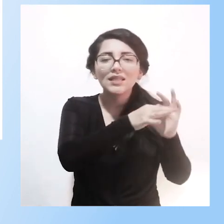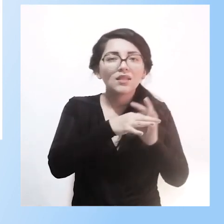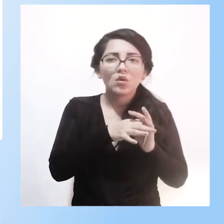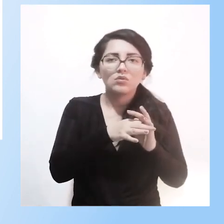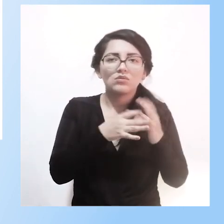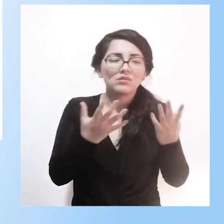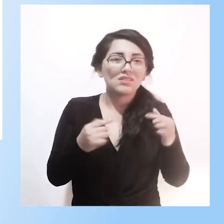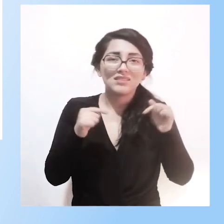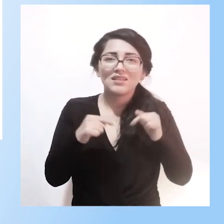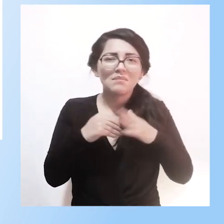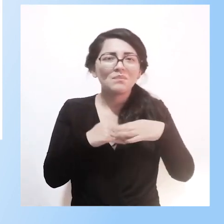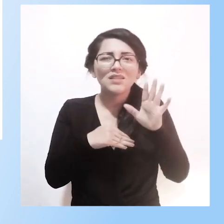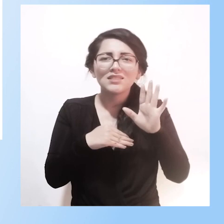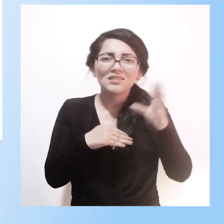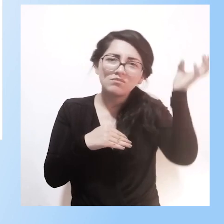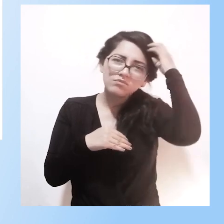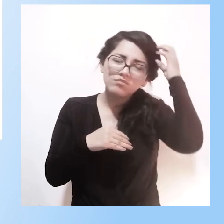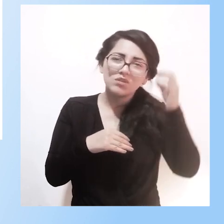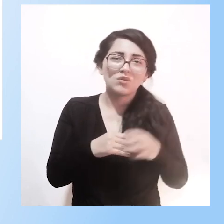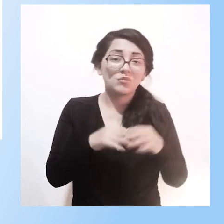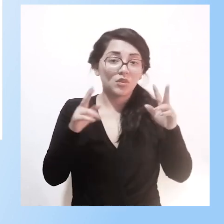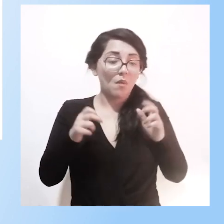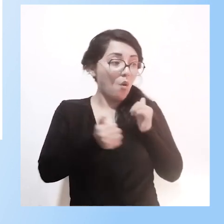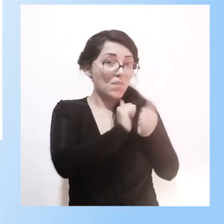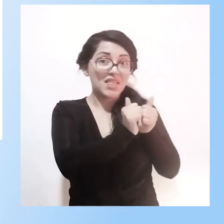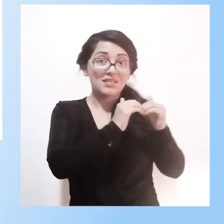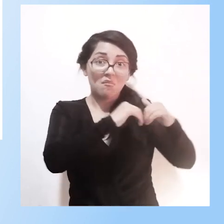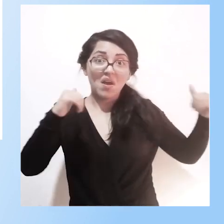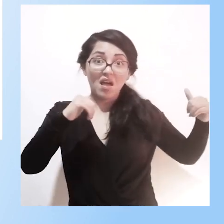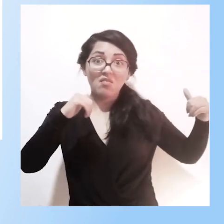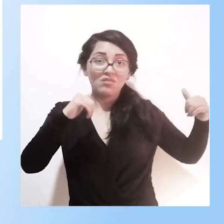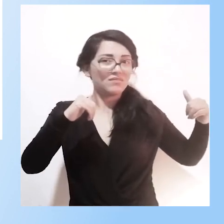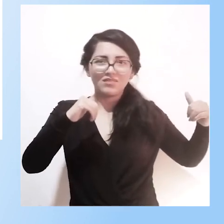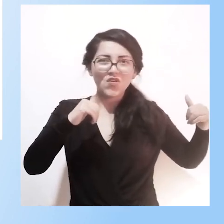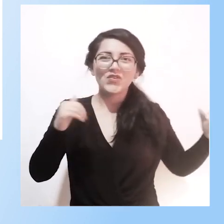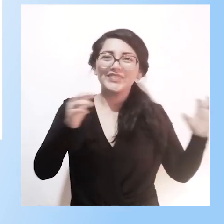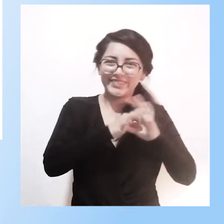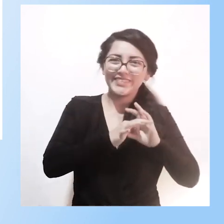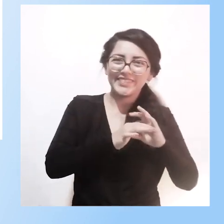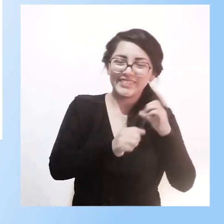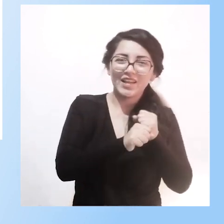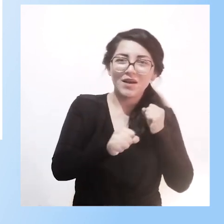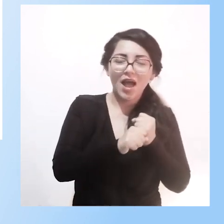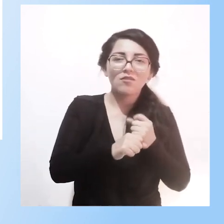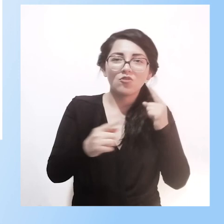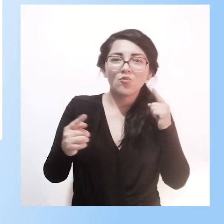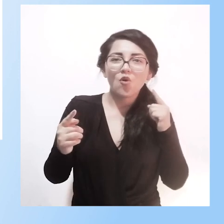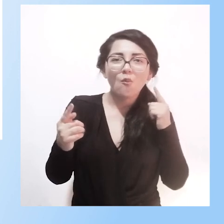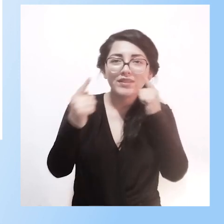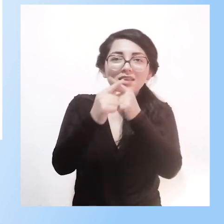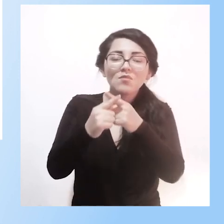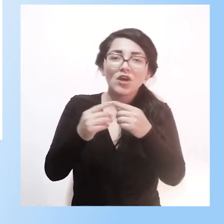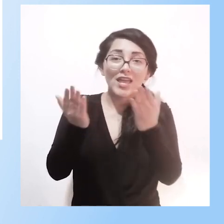y que no estamos en una área de competición pero estamos trabajando juntos con este alumno y este